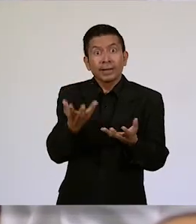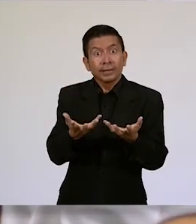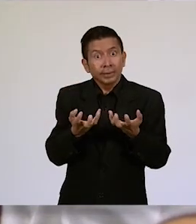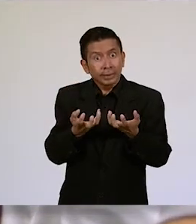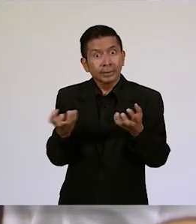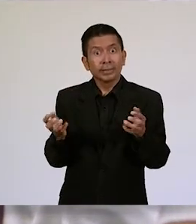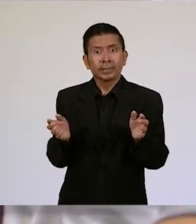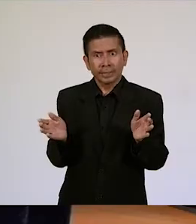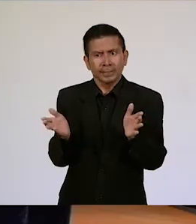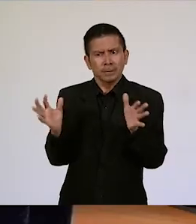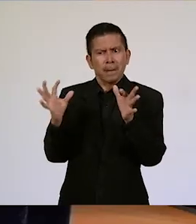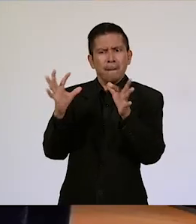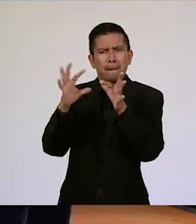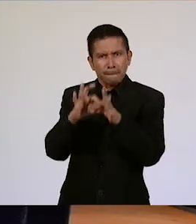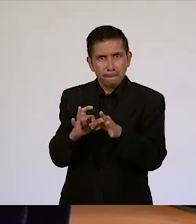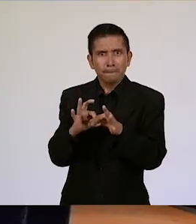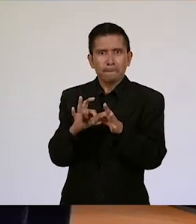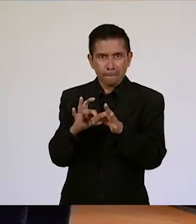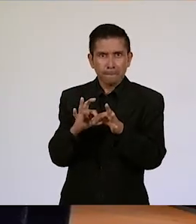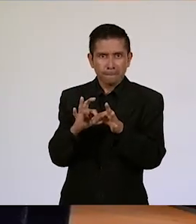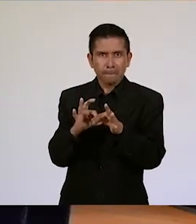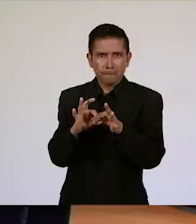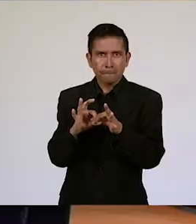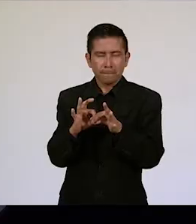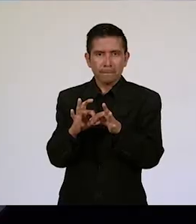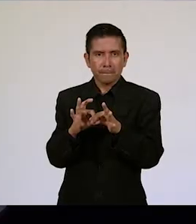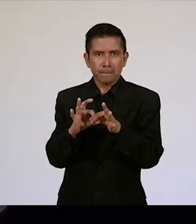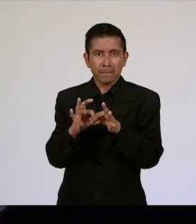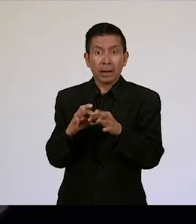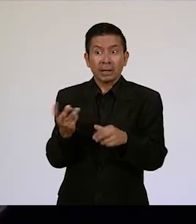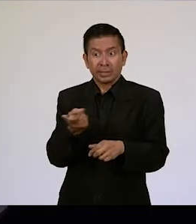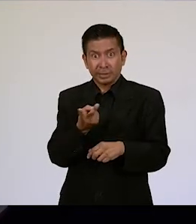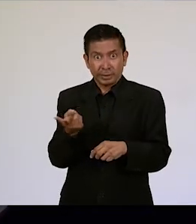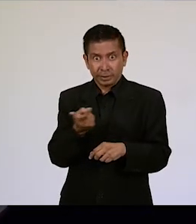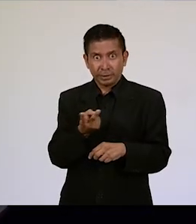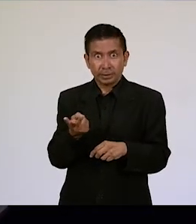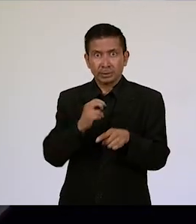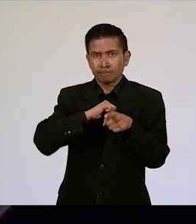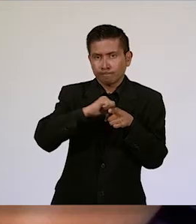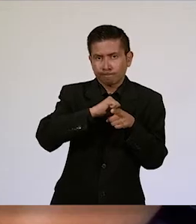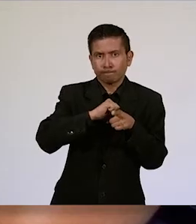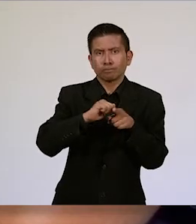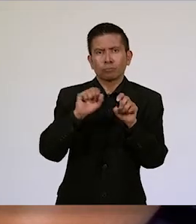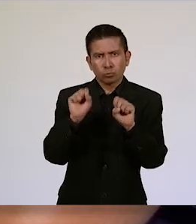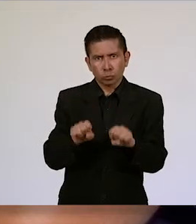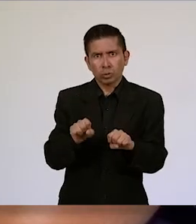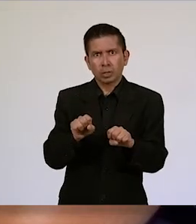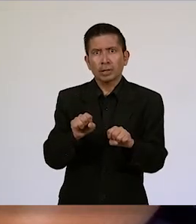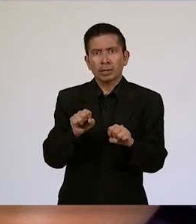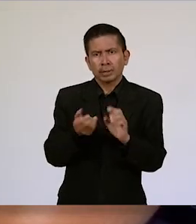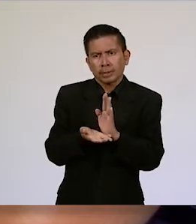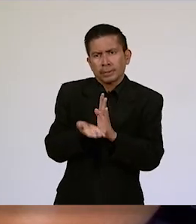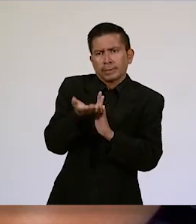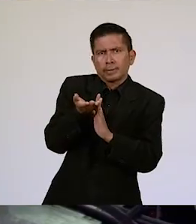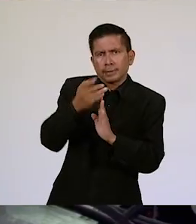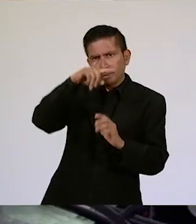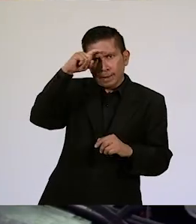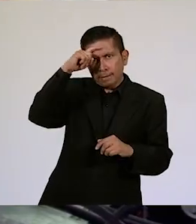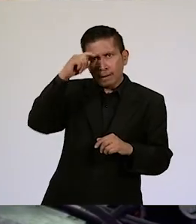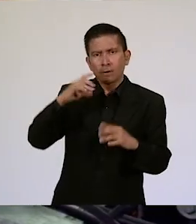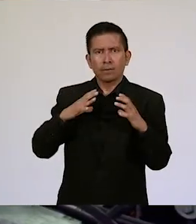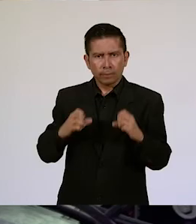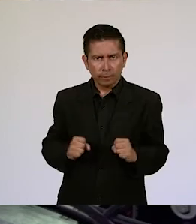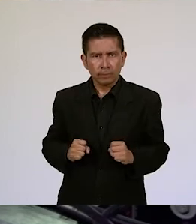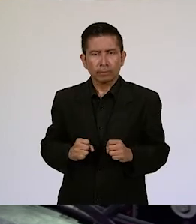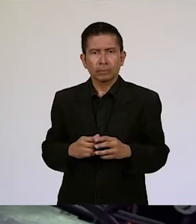lo que busca es aumentar los lazos de asociación en el ejercicio de poder, en el desarrollo de la actividad